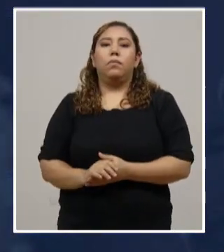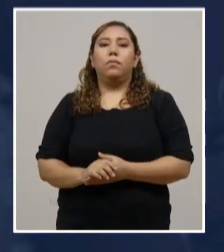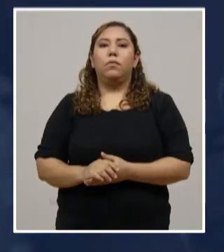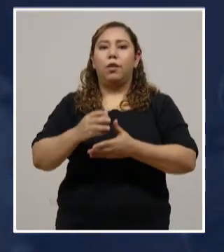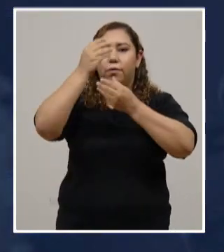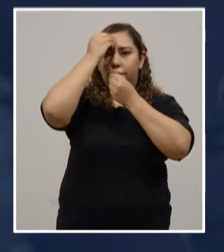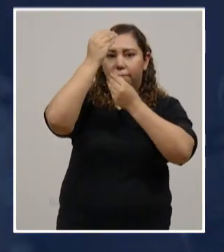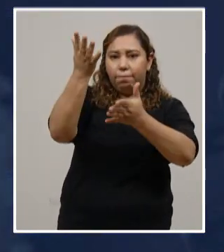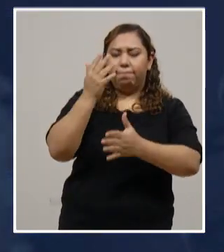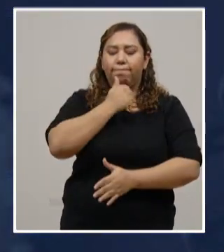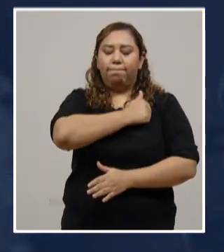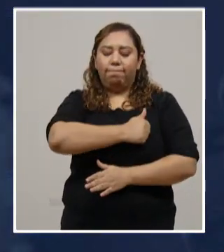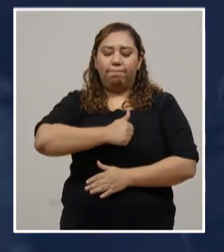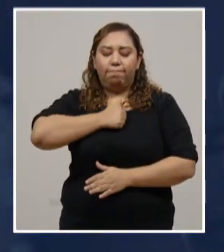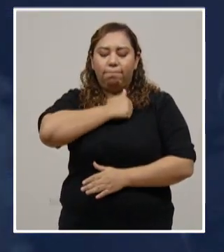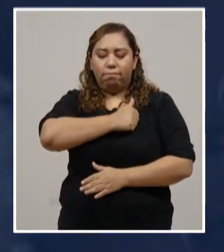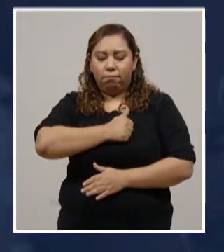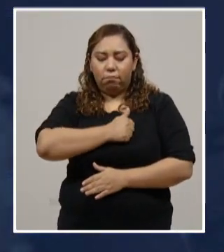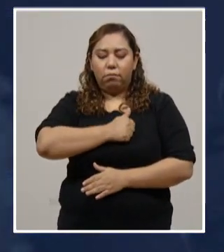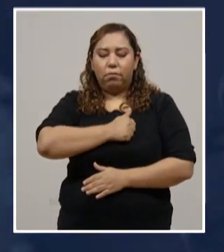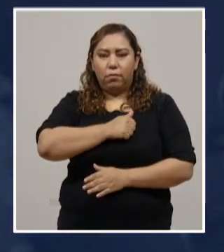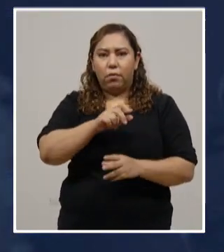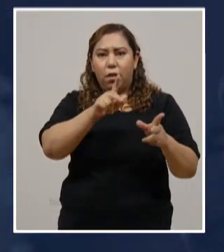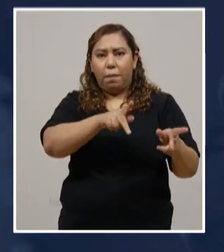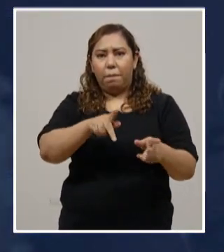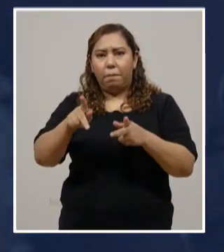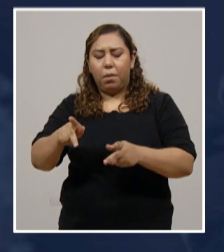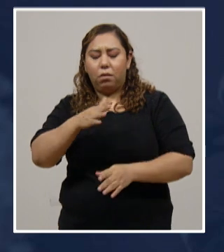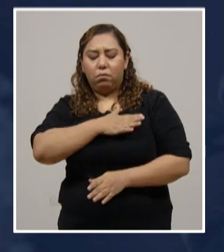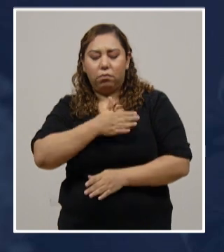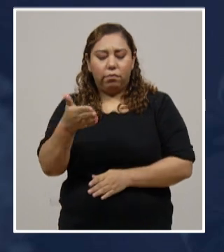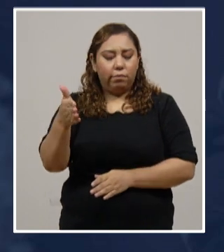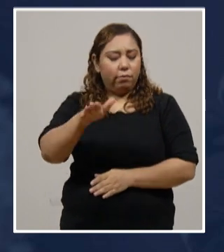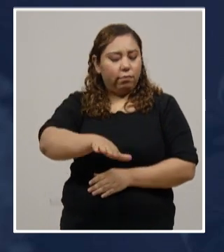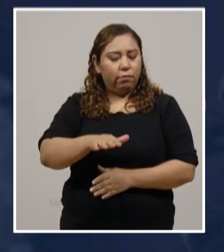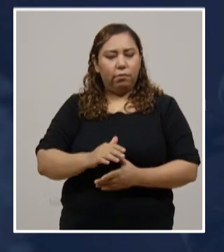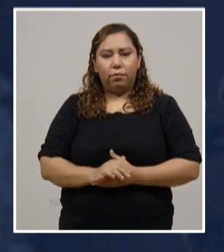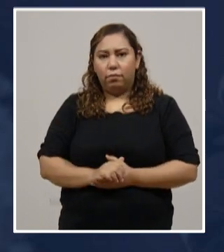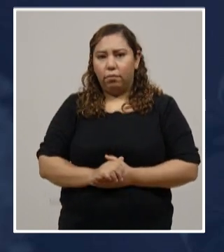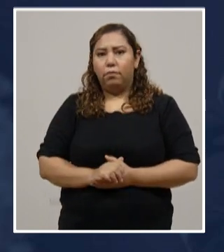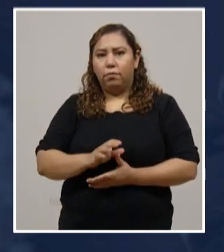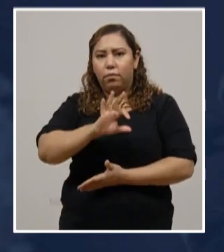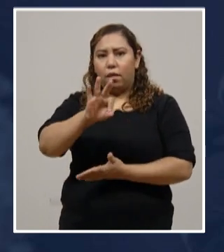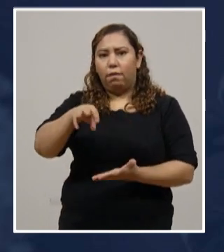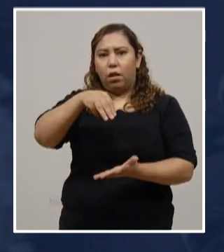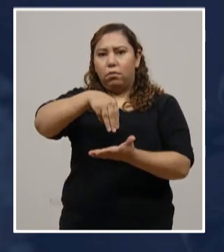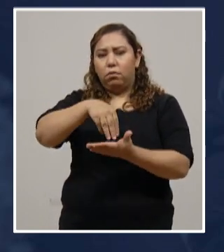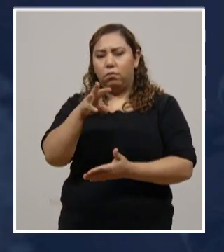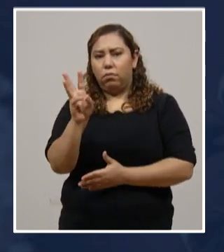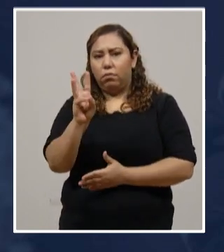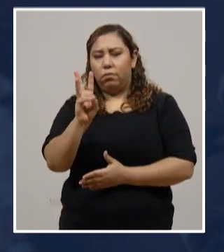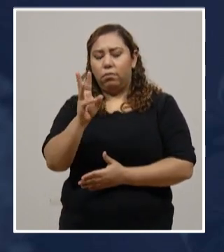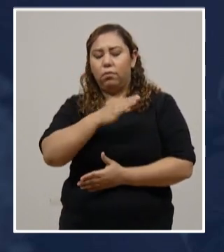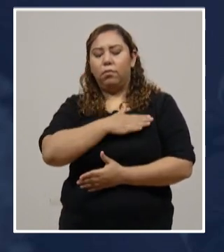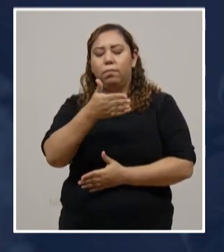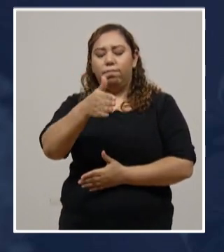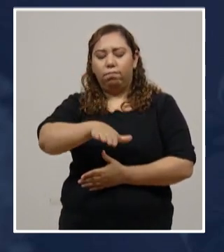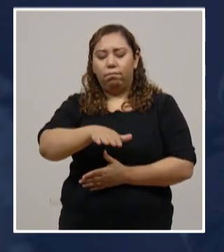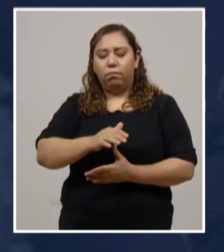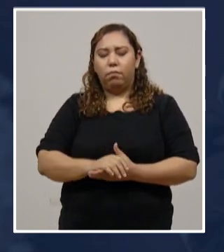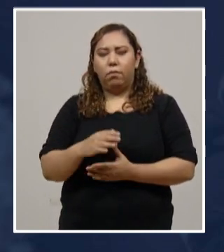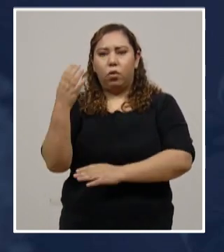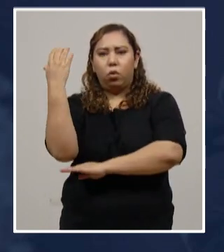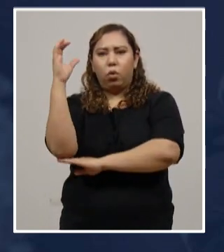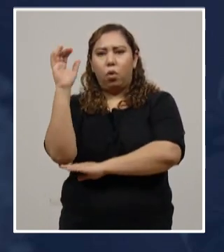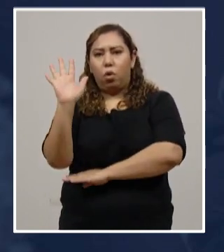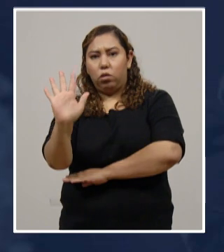fallecimiento de personas que lamentablemente están perdiendo la vida. Francisco Morazán, 6 casos de fallecidos. Colón,